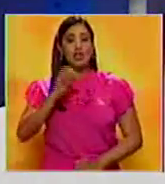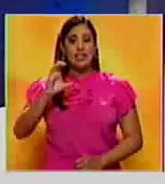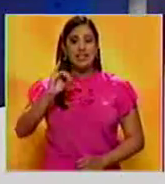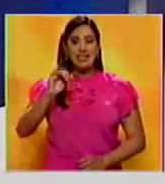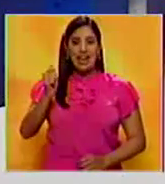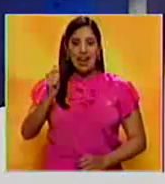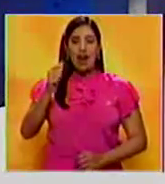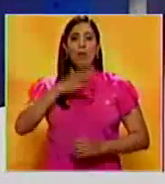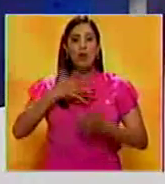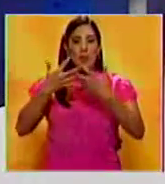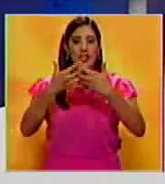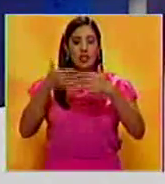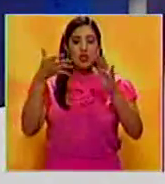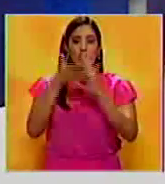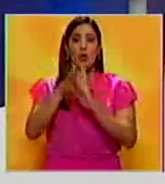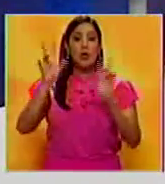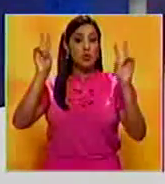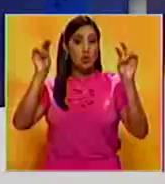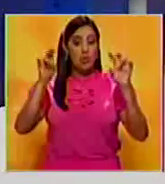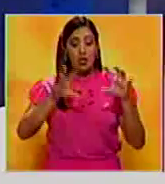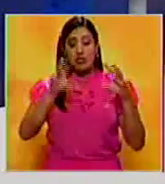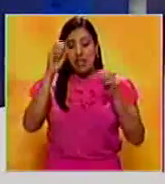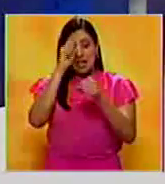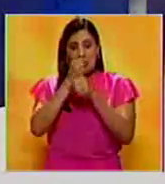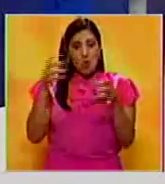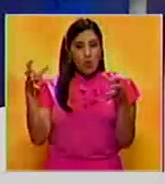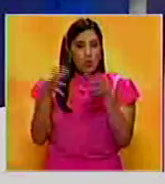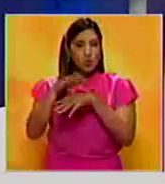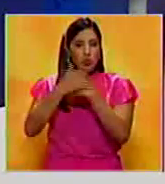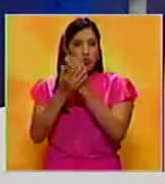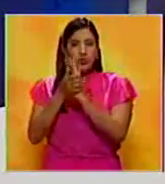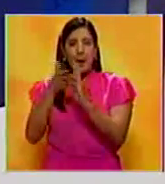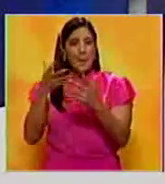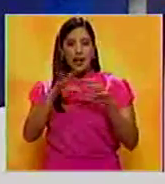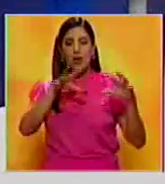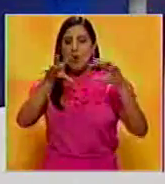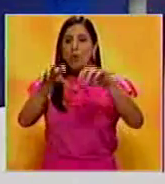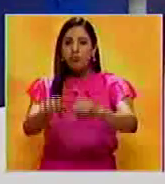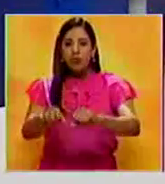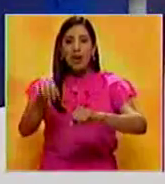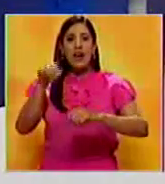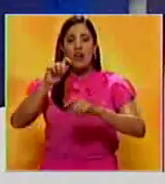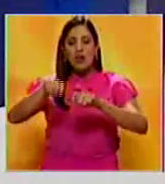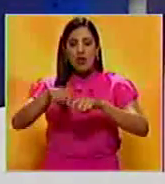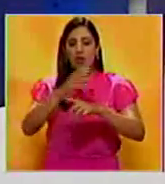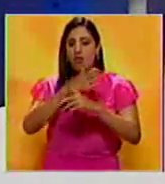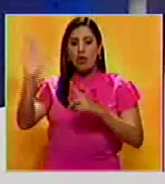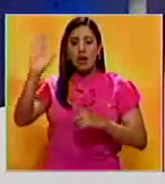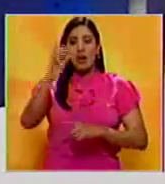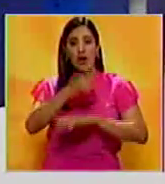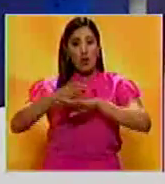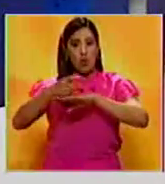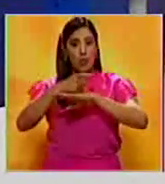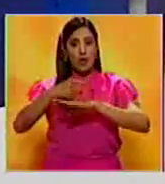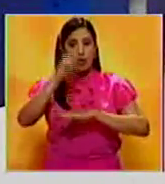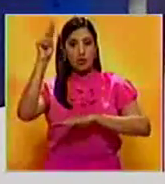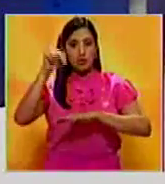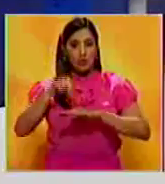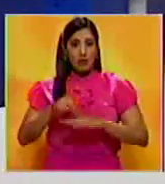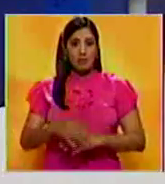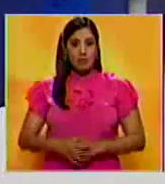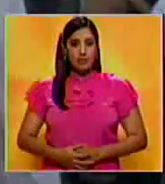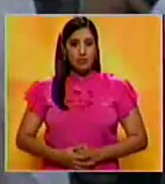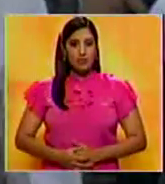CIA, Michel Pompeo, sobre un supuesto trabajo en conjunto para intervenir y derrocar al gobierno nacional.